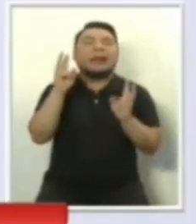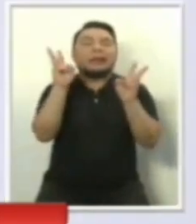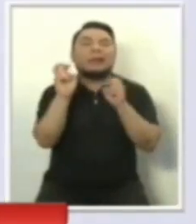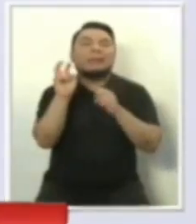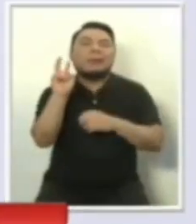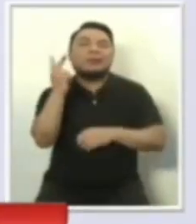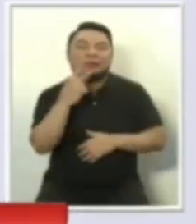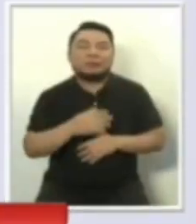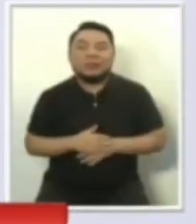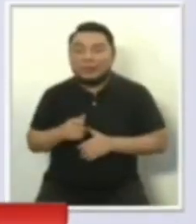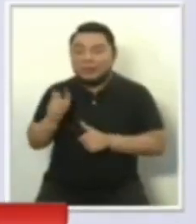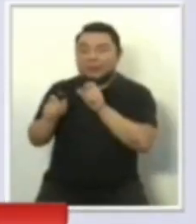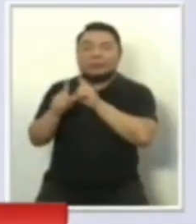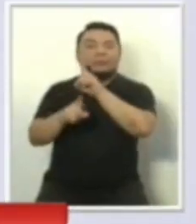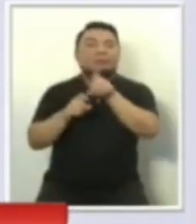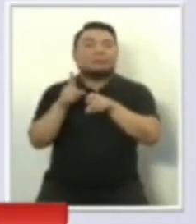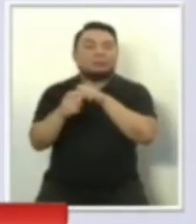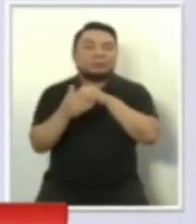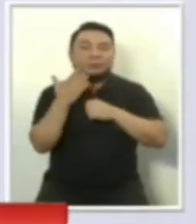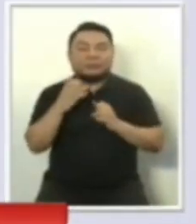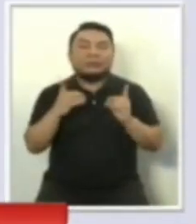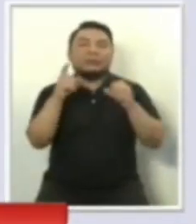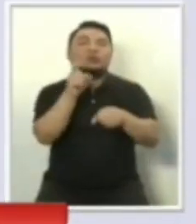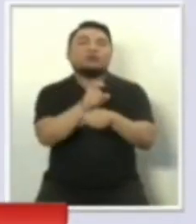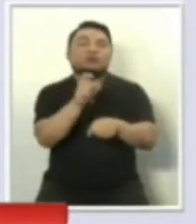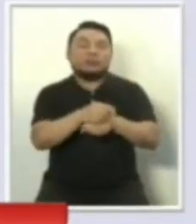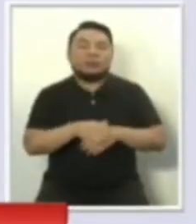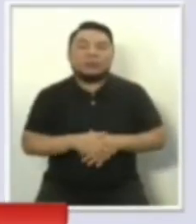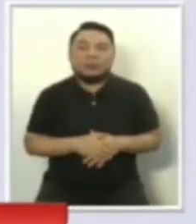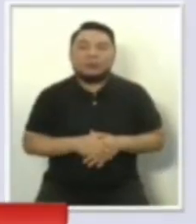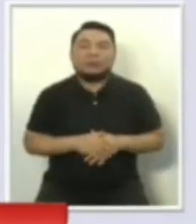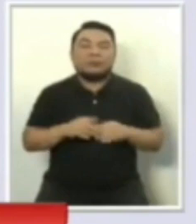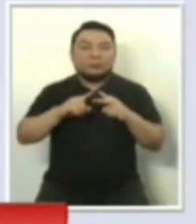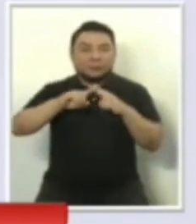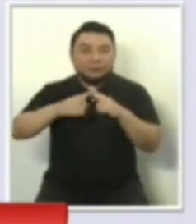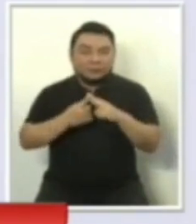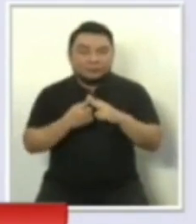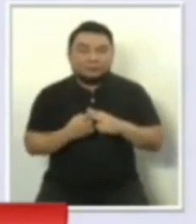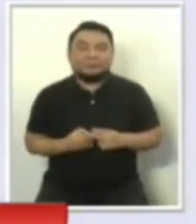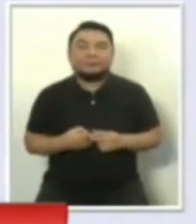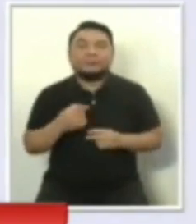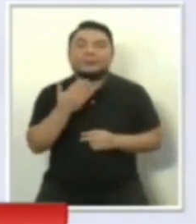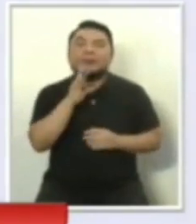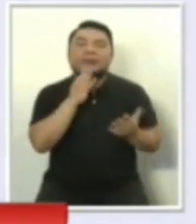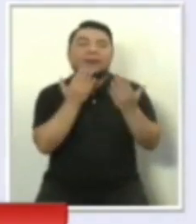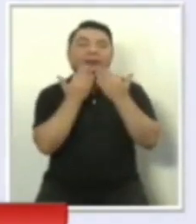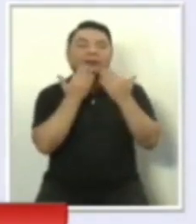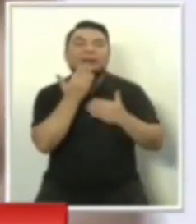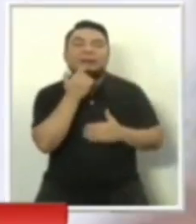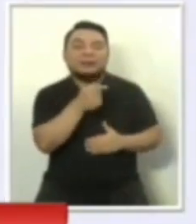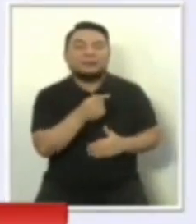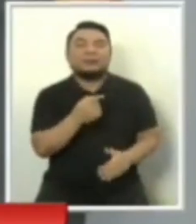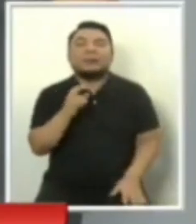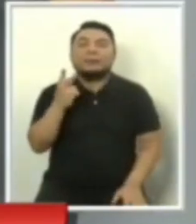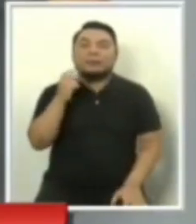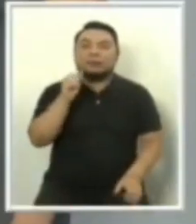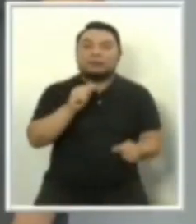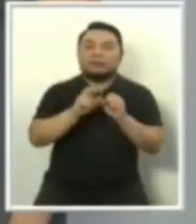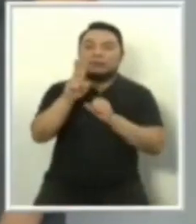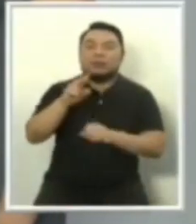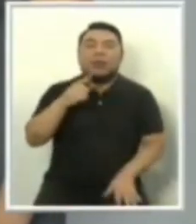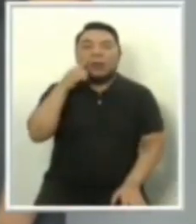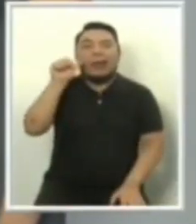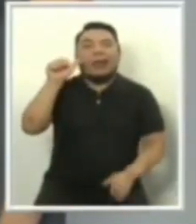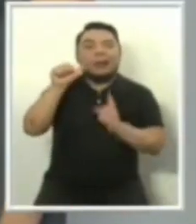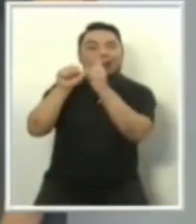pregunta ciudadana que tendrá como tema educación. Entonces va a comenzar en su intervención aquí, Alianza para el Progreso, César Acuña, el